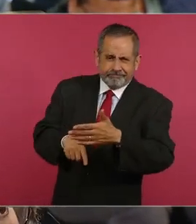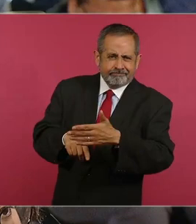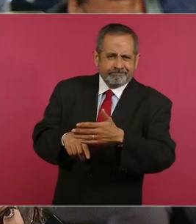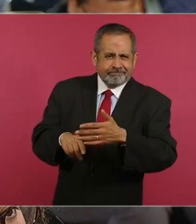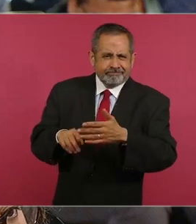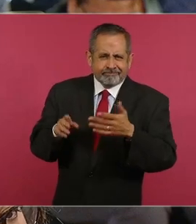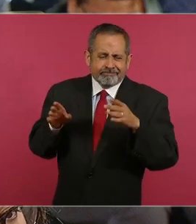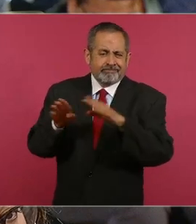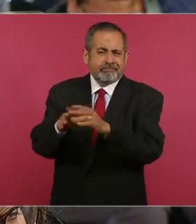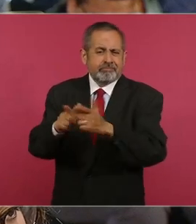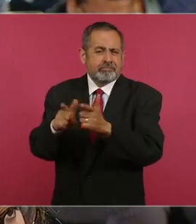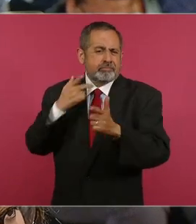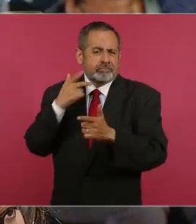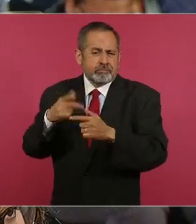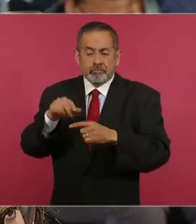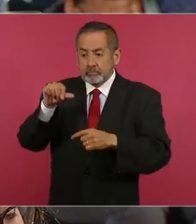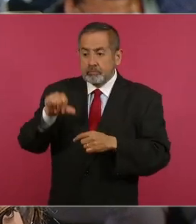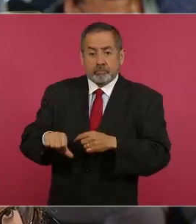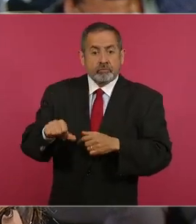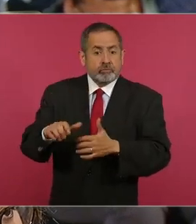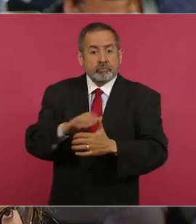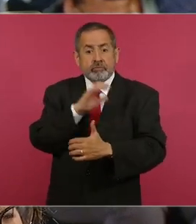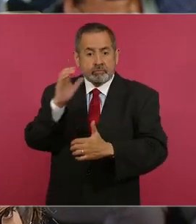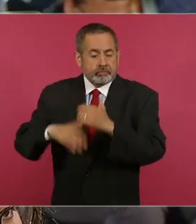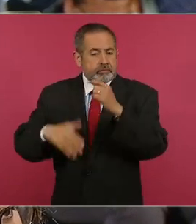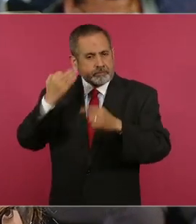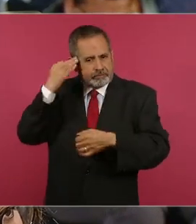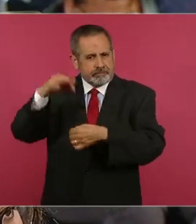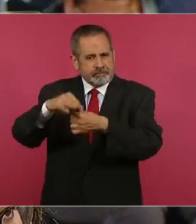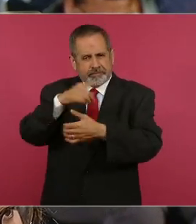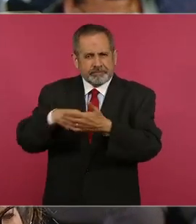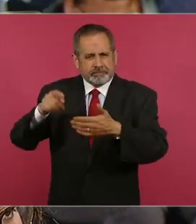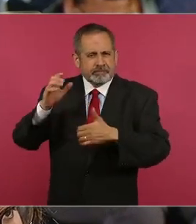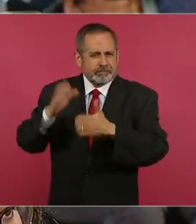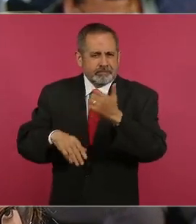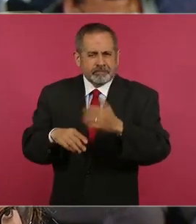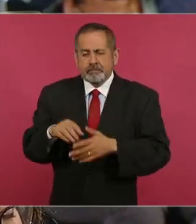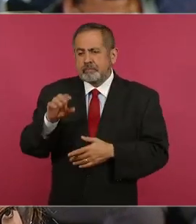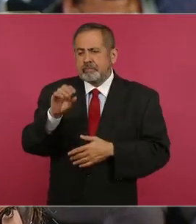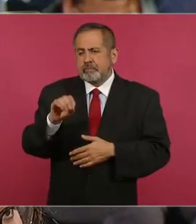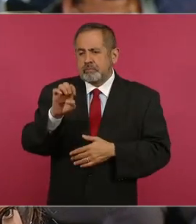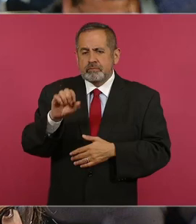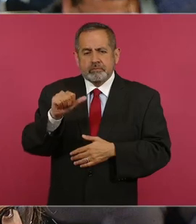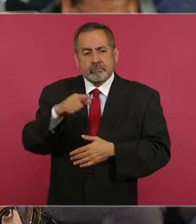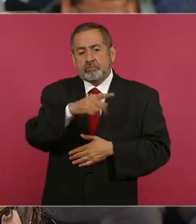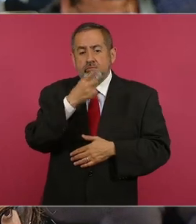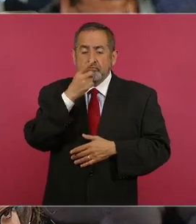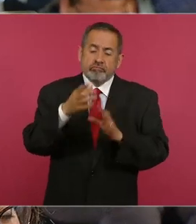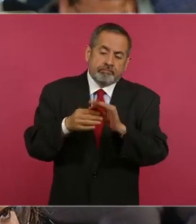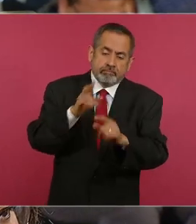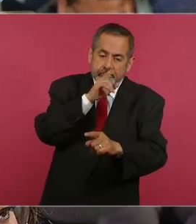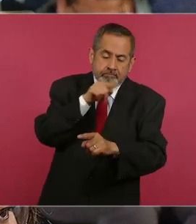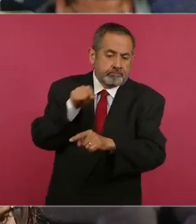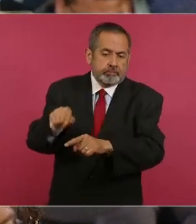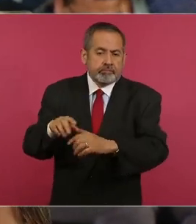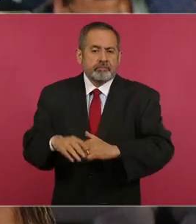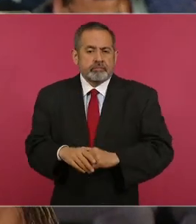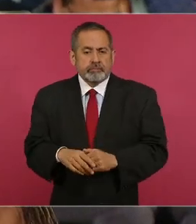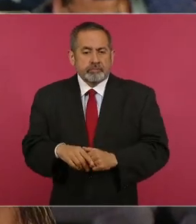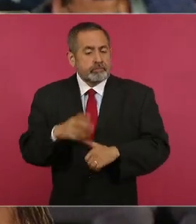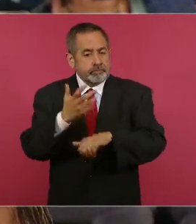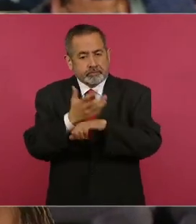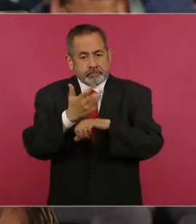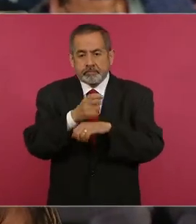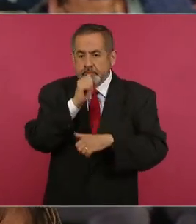luego de que finalizó hoy precisamente el periodo electoral? Ya la OEA ha manifestado su preocupación y también Estados